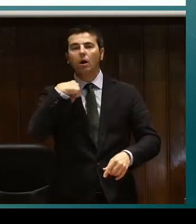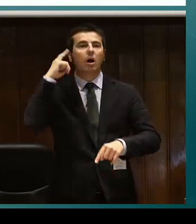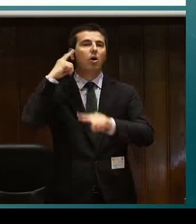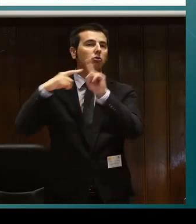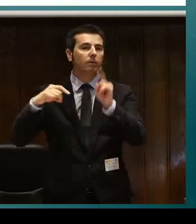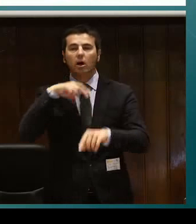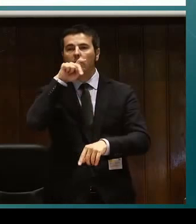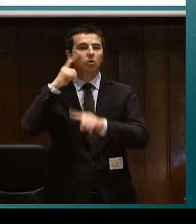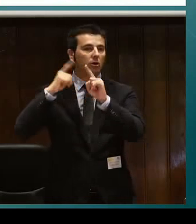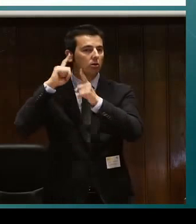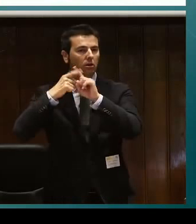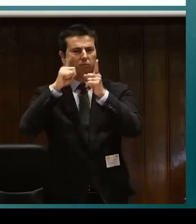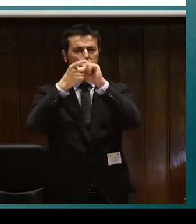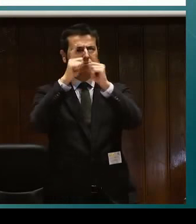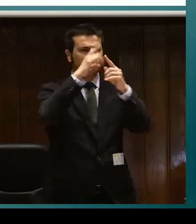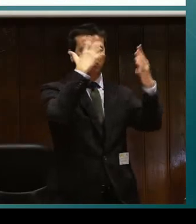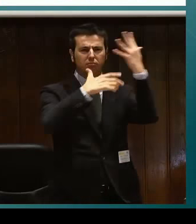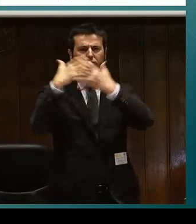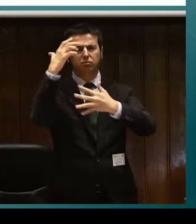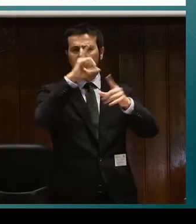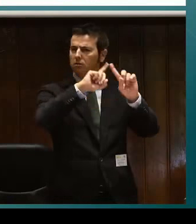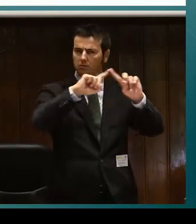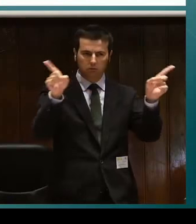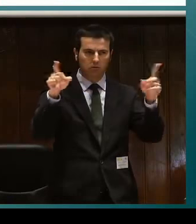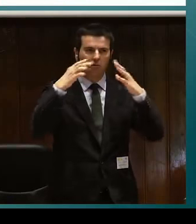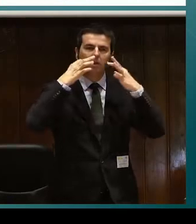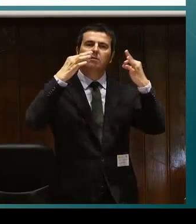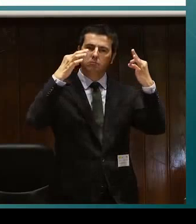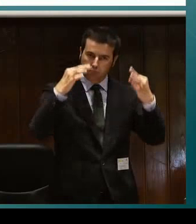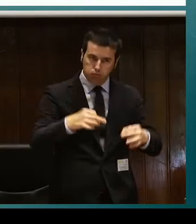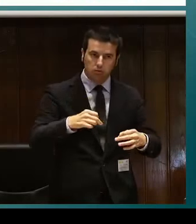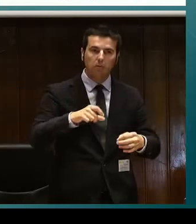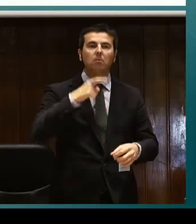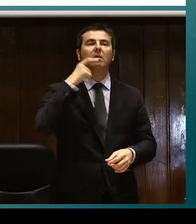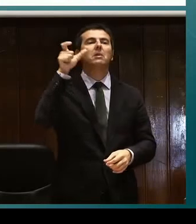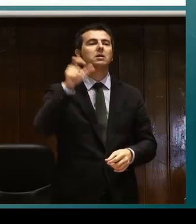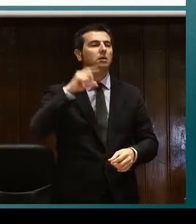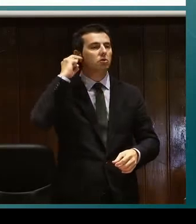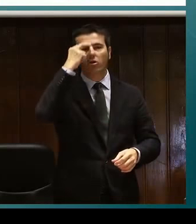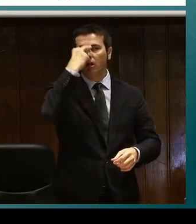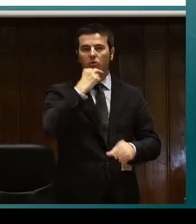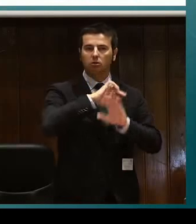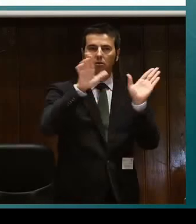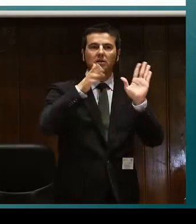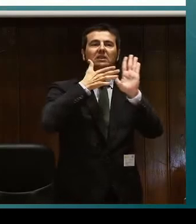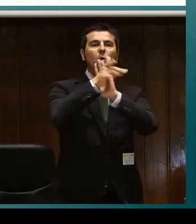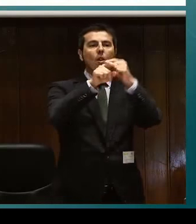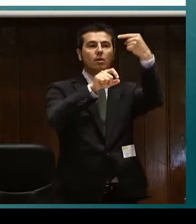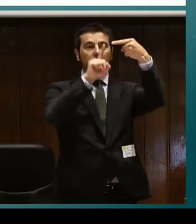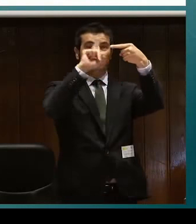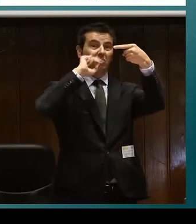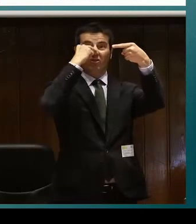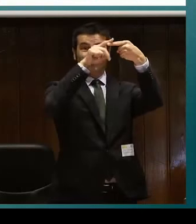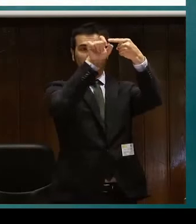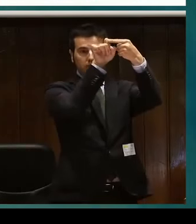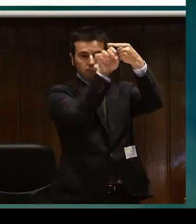Persona sorda con síndrome de Usher, persona ciega que oye mal, todo esto no es correcto. El término correcto es